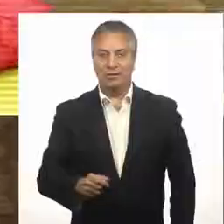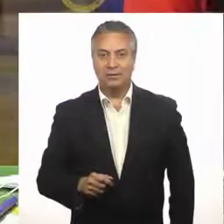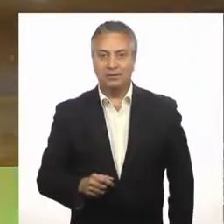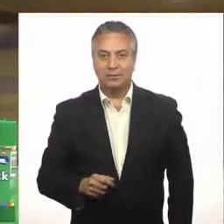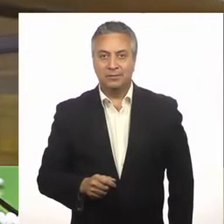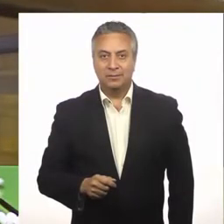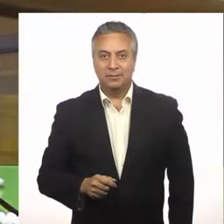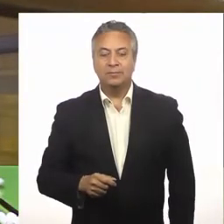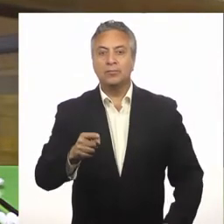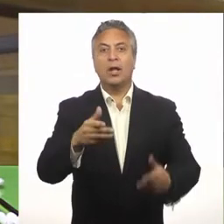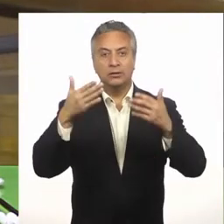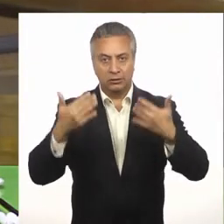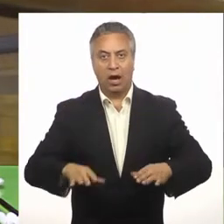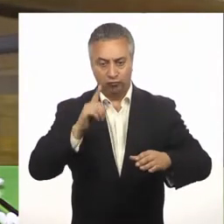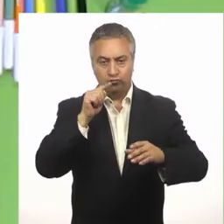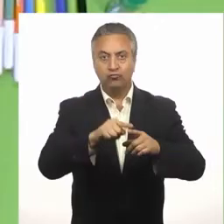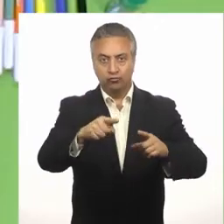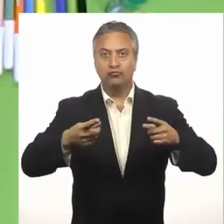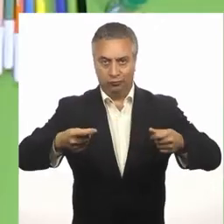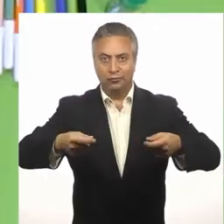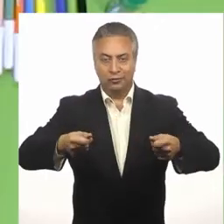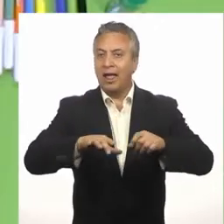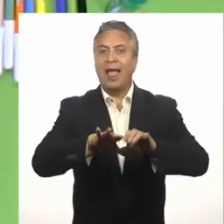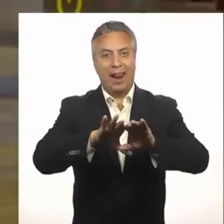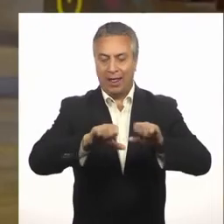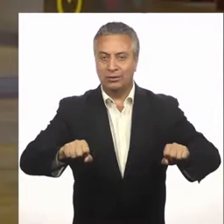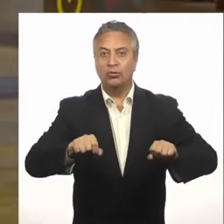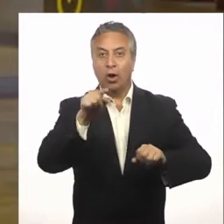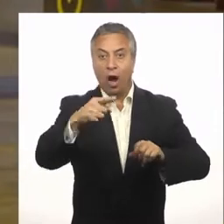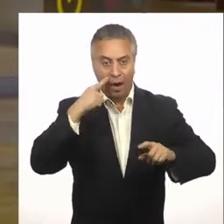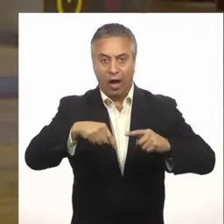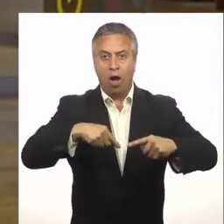Ya tenemos listo el taumatroco. Lo vamos a hacer girar.